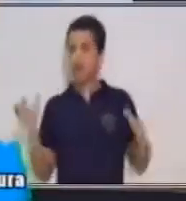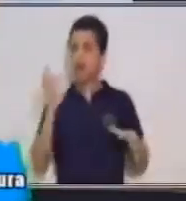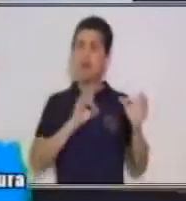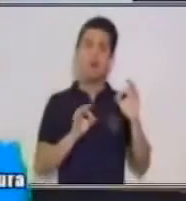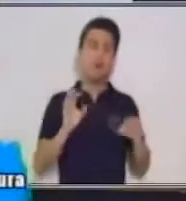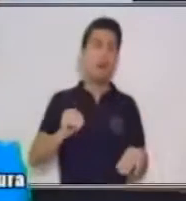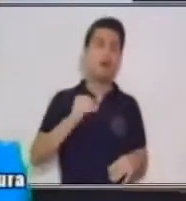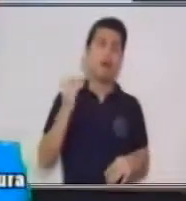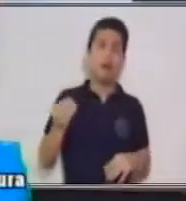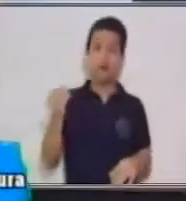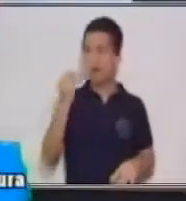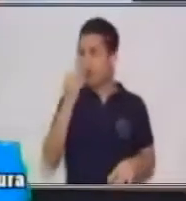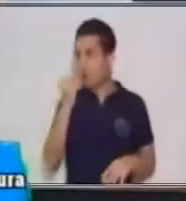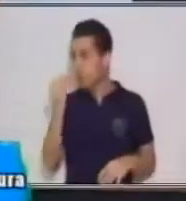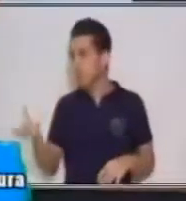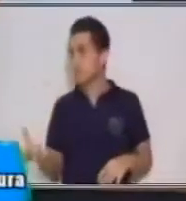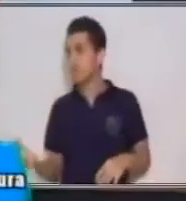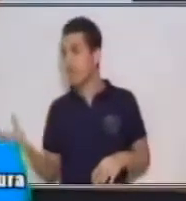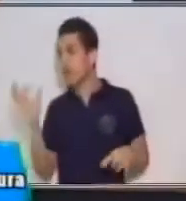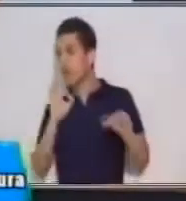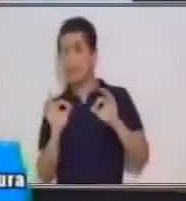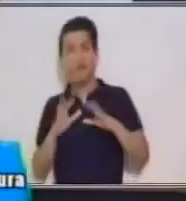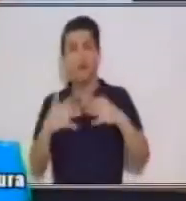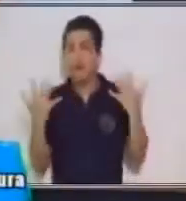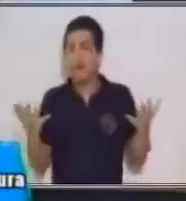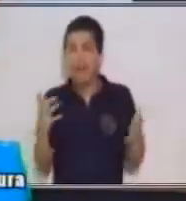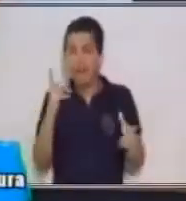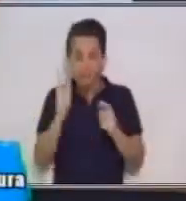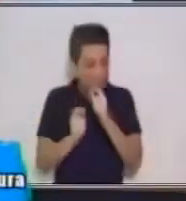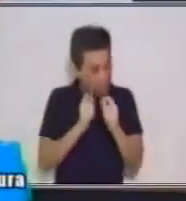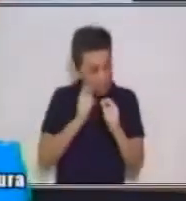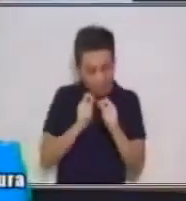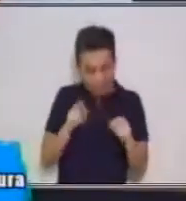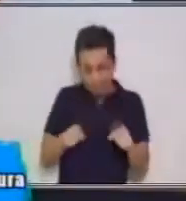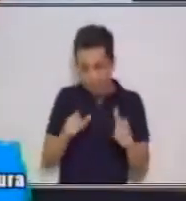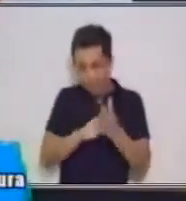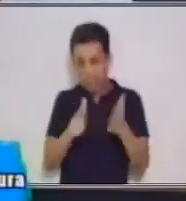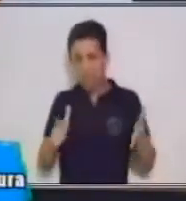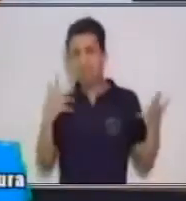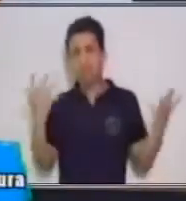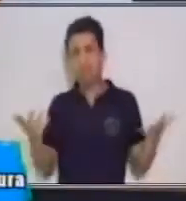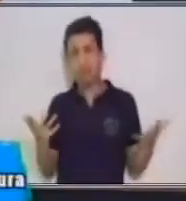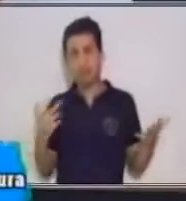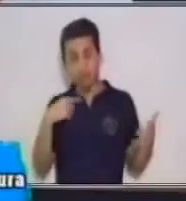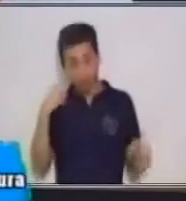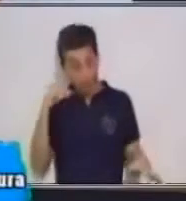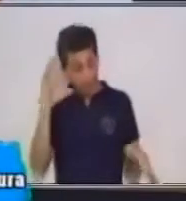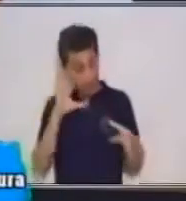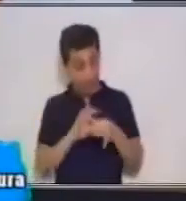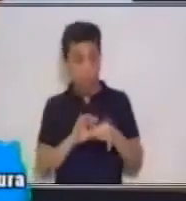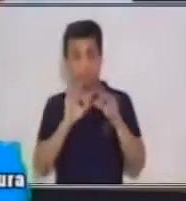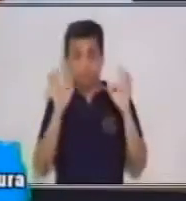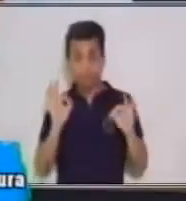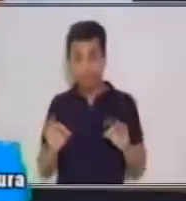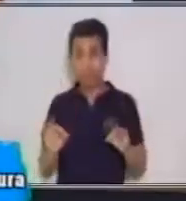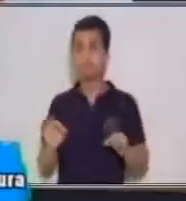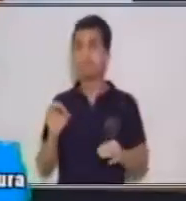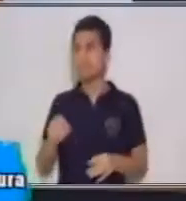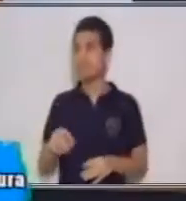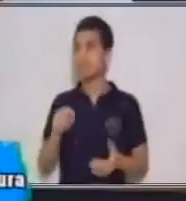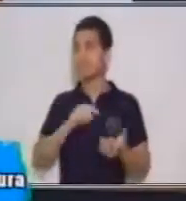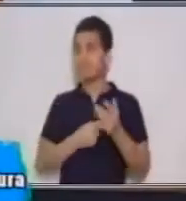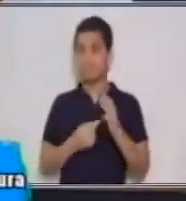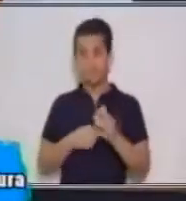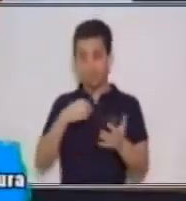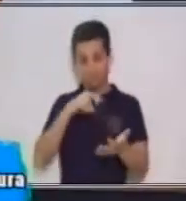de alguna comida o de qué exactamente hablaba el libro. Y si lo llego a confirmar, entonces significa que